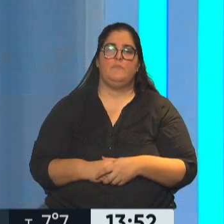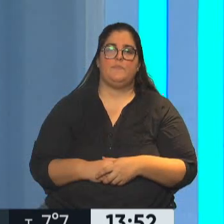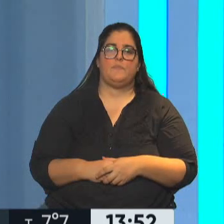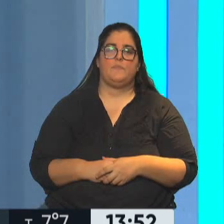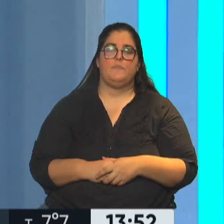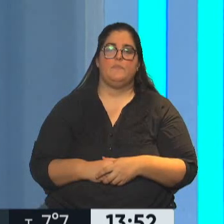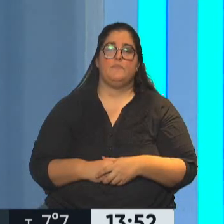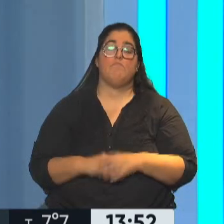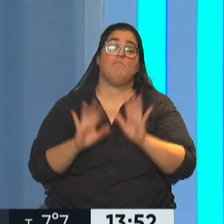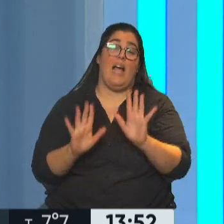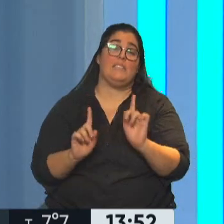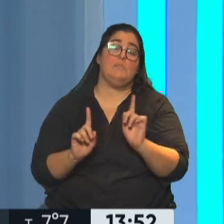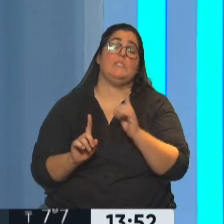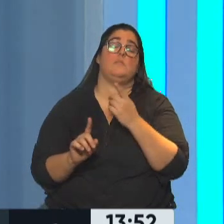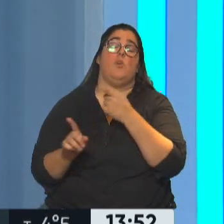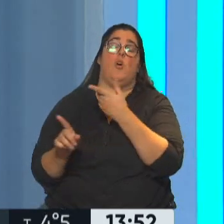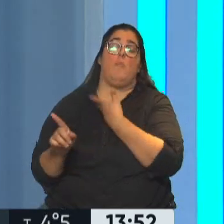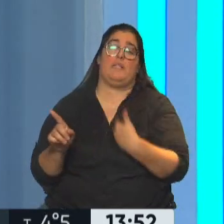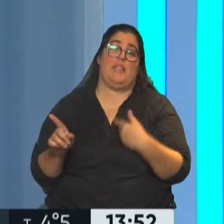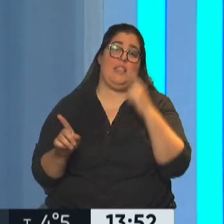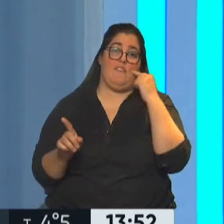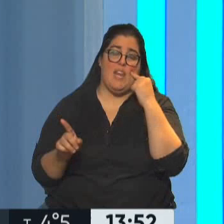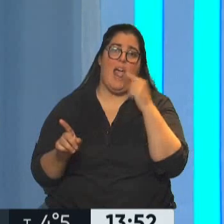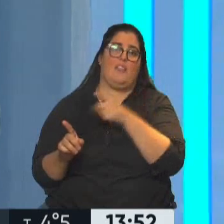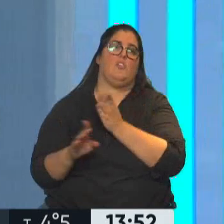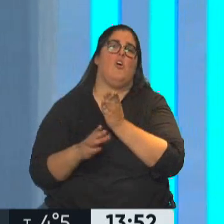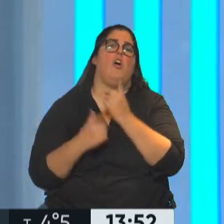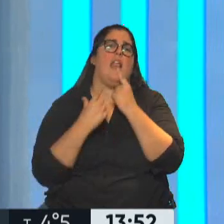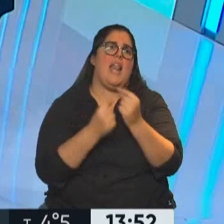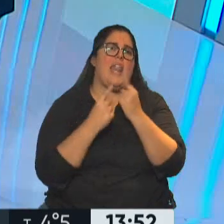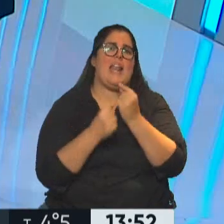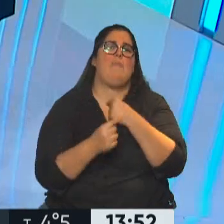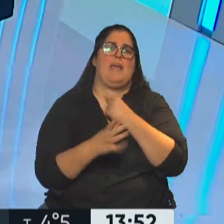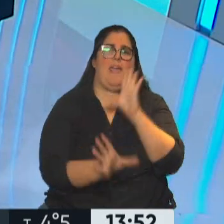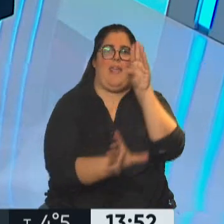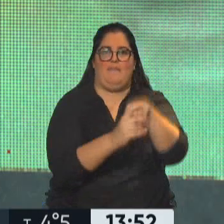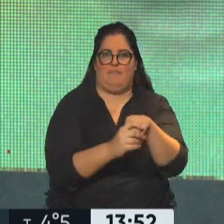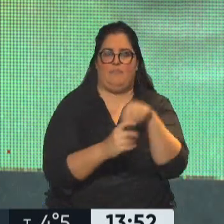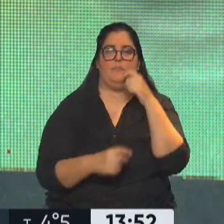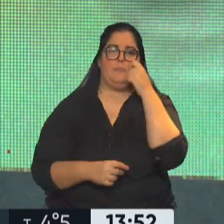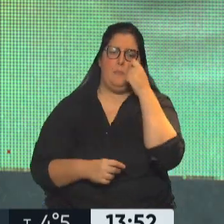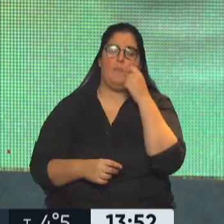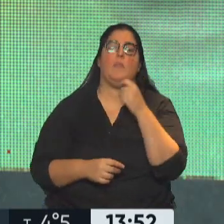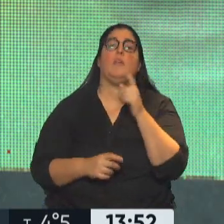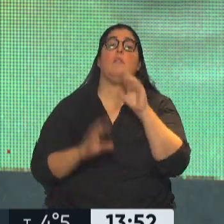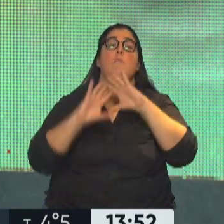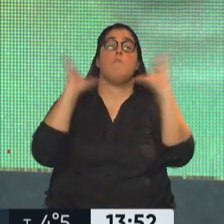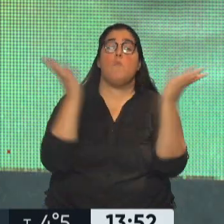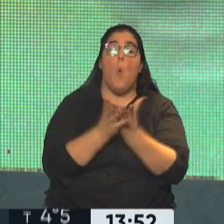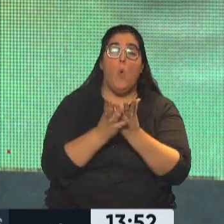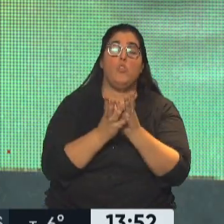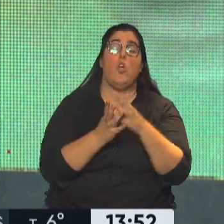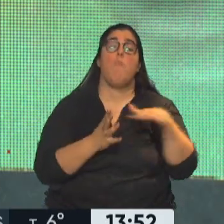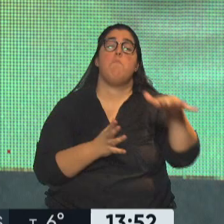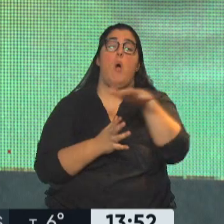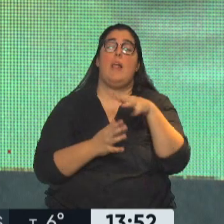Y de esta manera, través del presidente Alberto Fernández, la Argentina está reclamando ingresar justamente, Augusto. 42% de la población mundial y